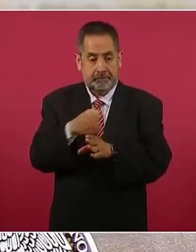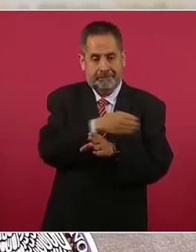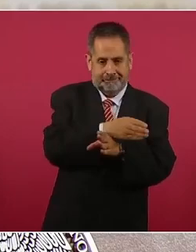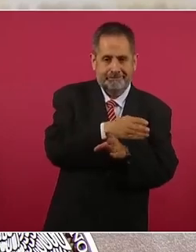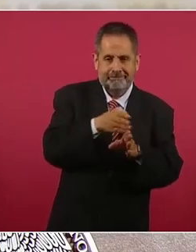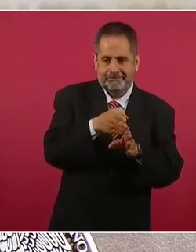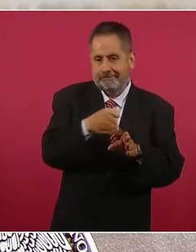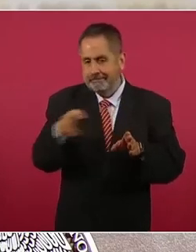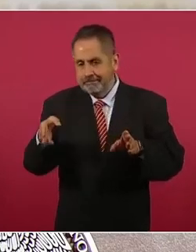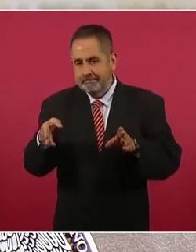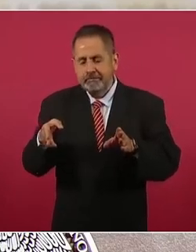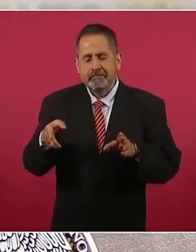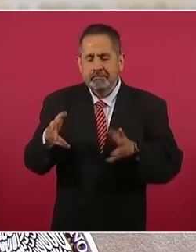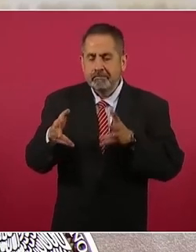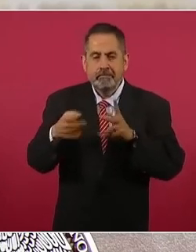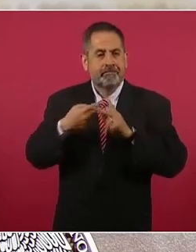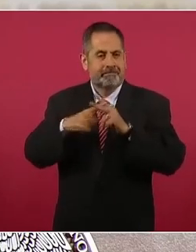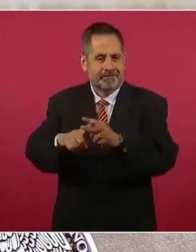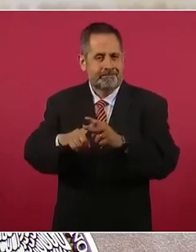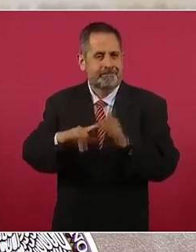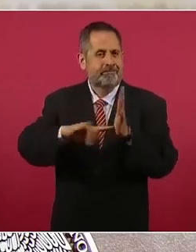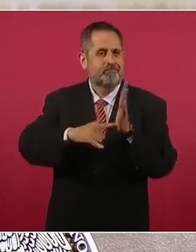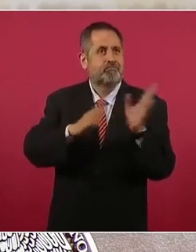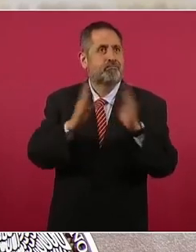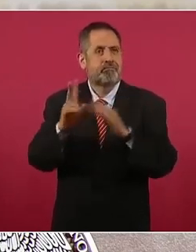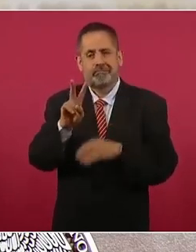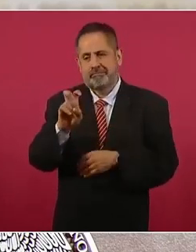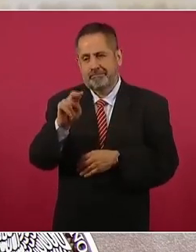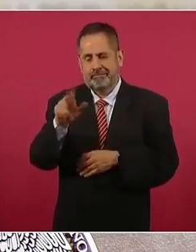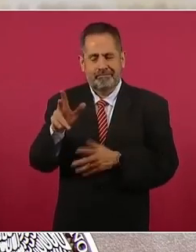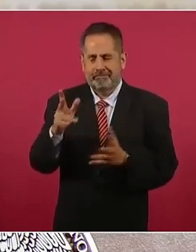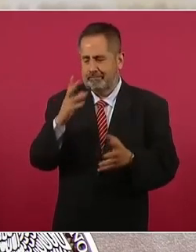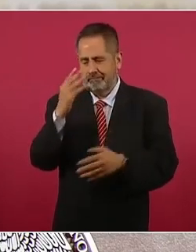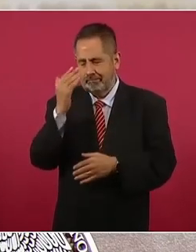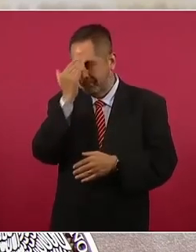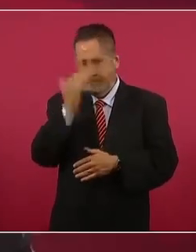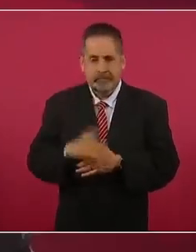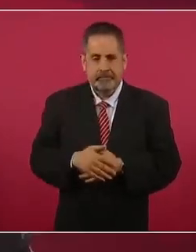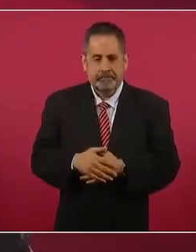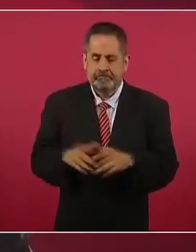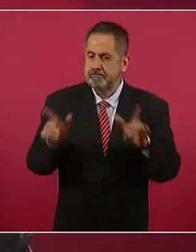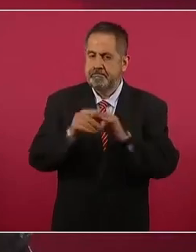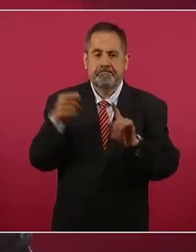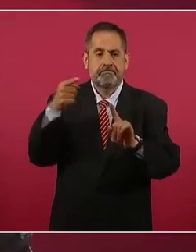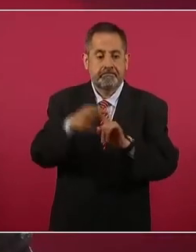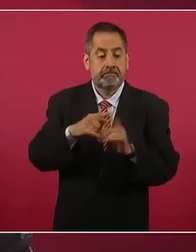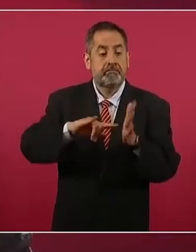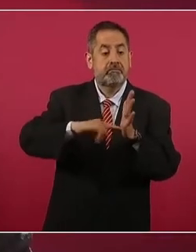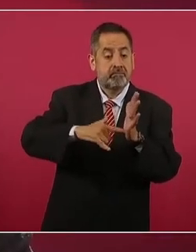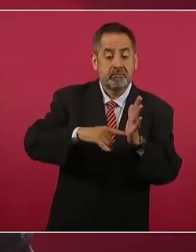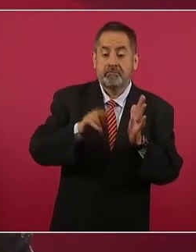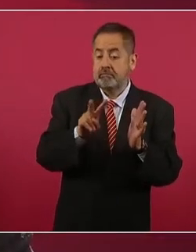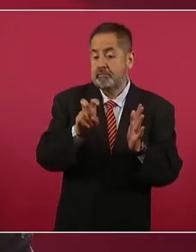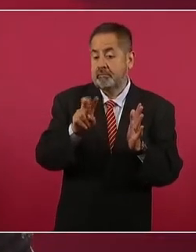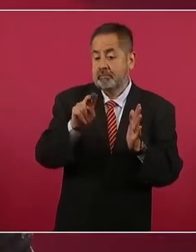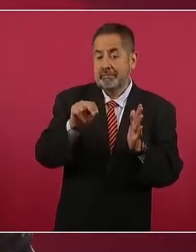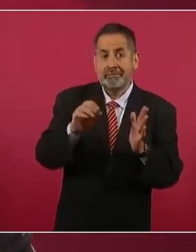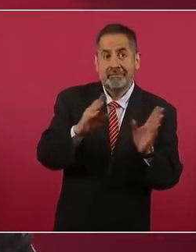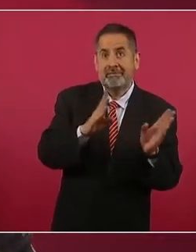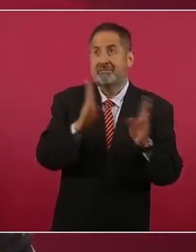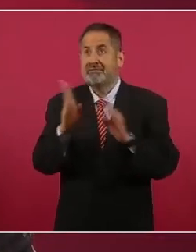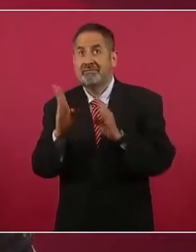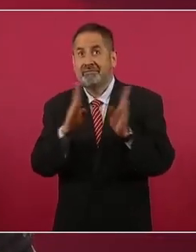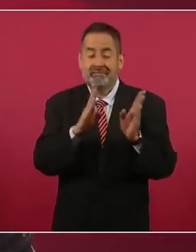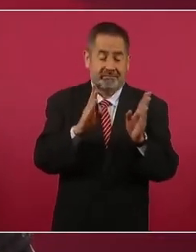estudio, al inicio del horario de verano. Conclusiones. El inicio del horario de verano afecta el sueño